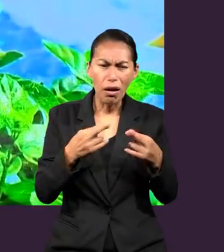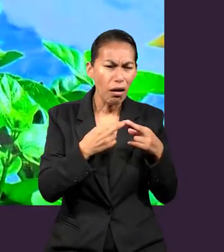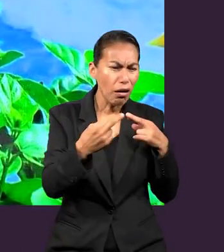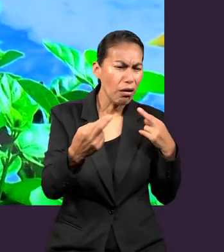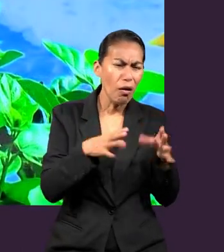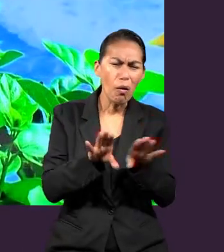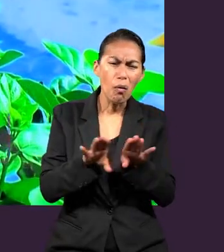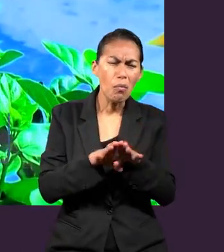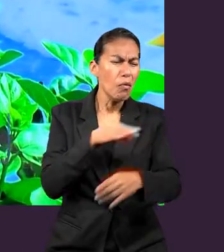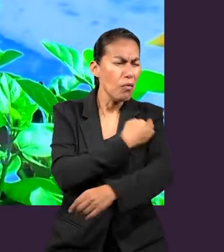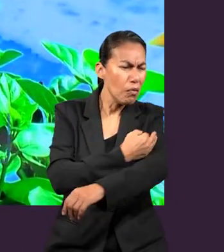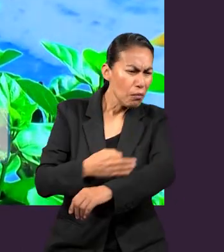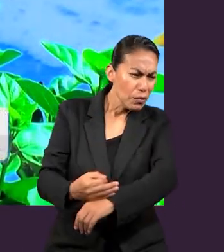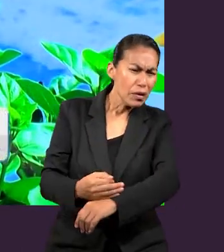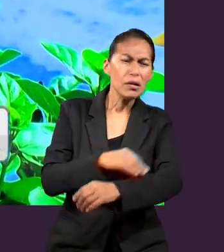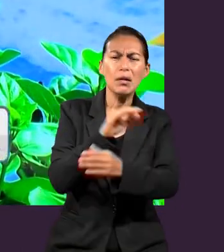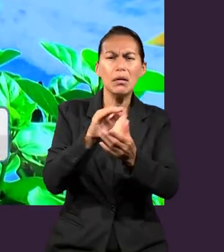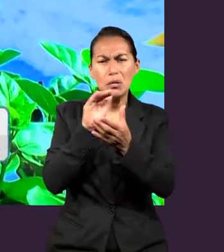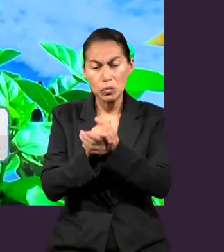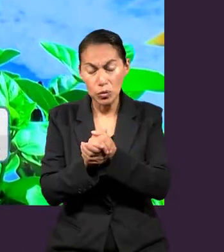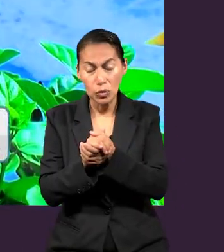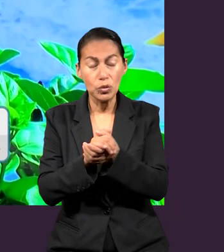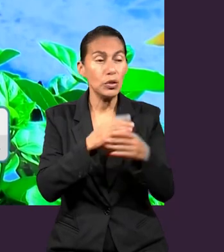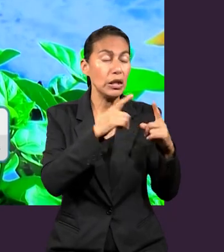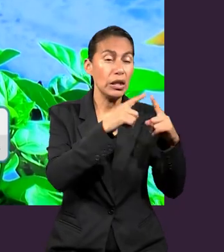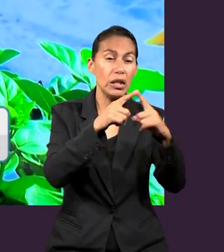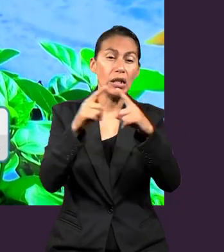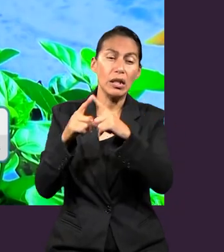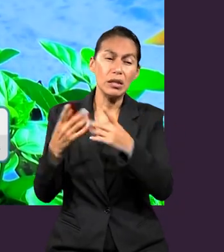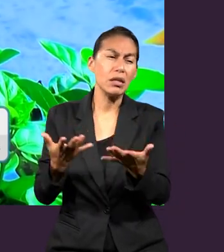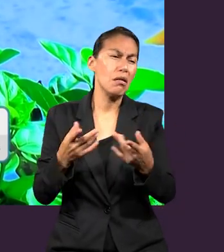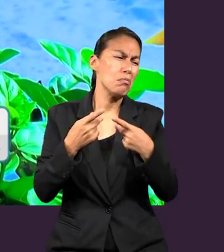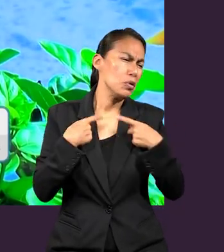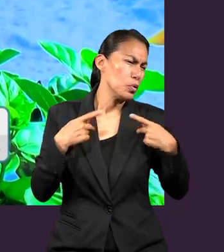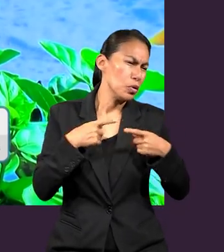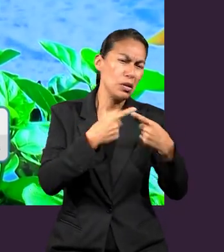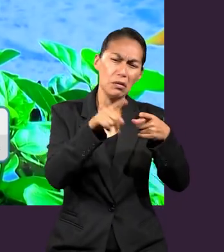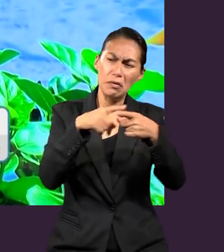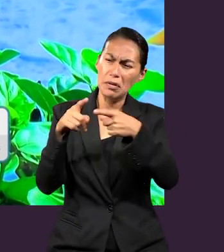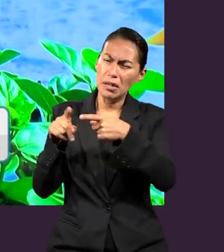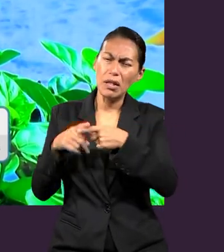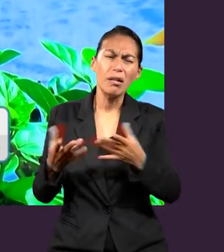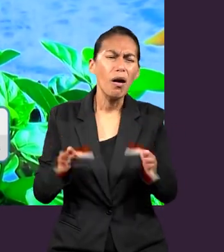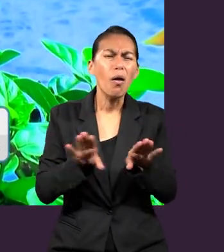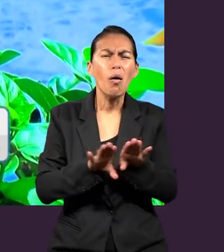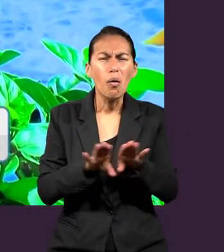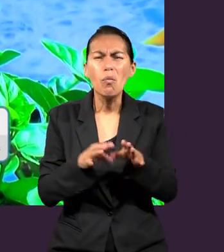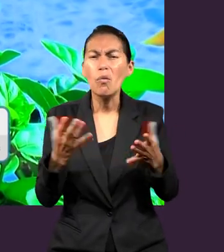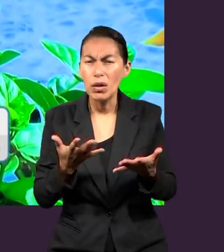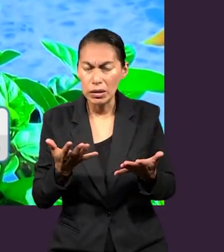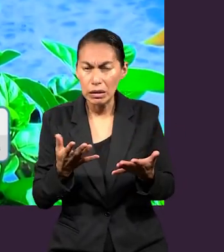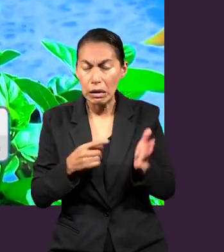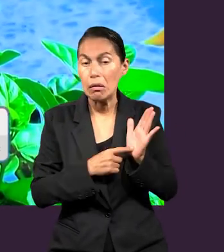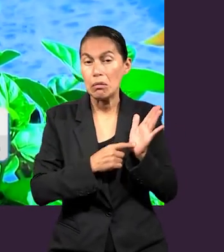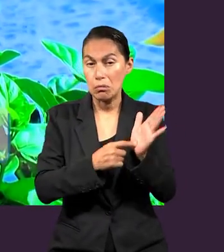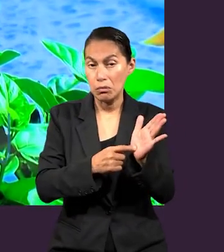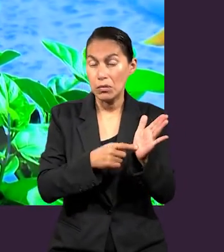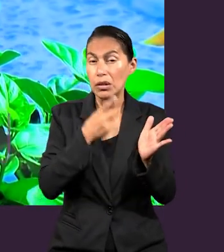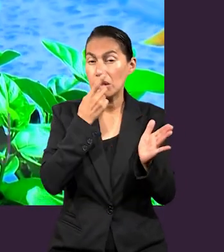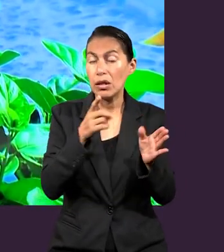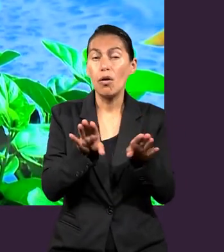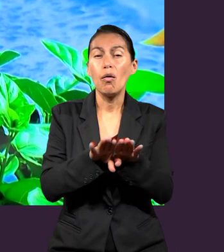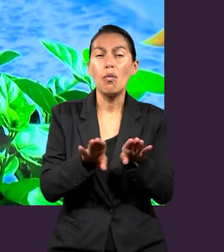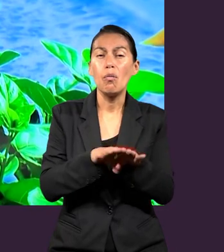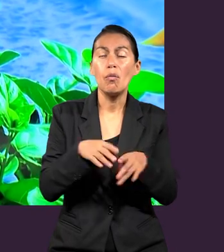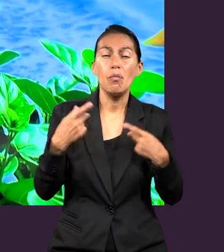relacionarnos los seres humanos en la familia, en la relación de pareja, en la iglesia y socialmente. Es una